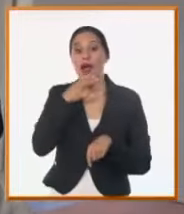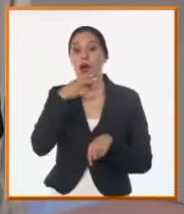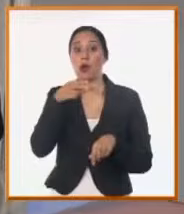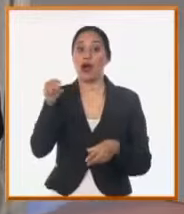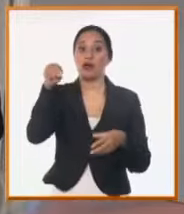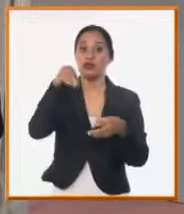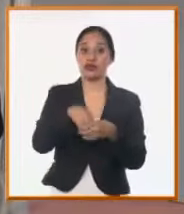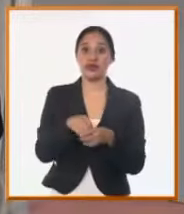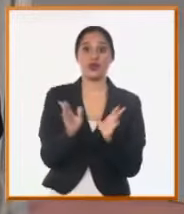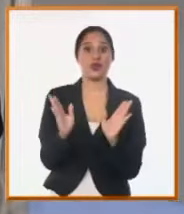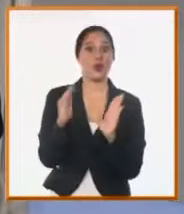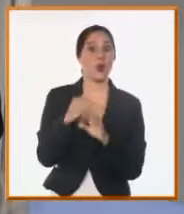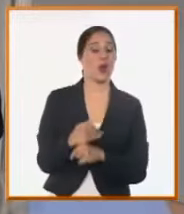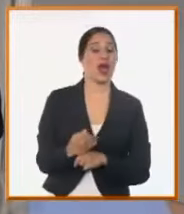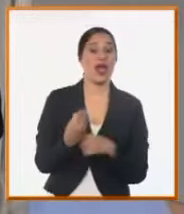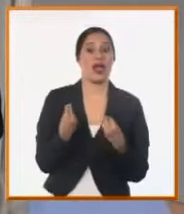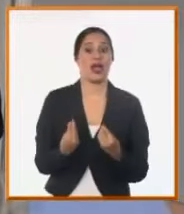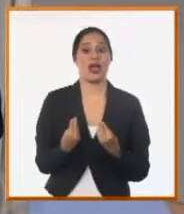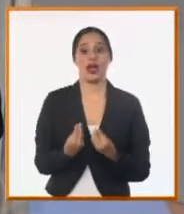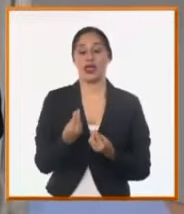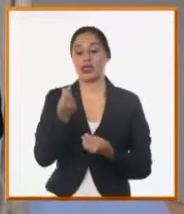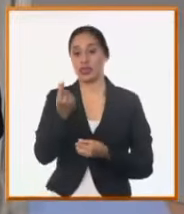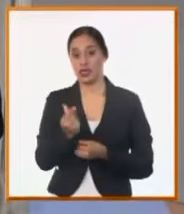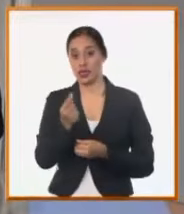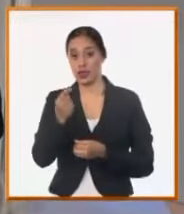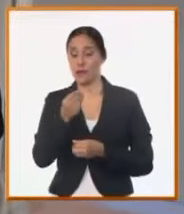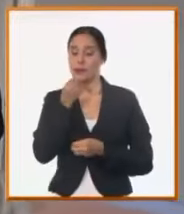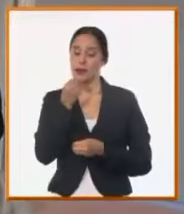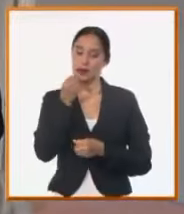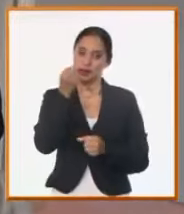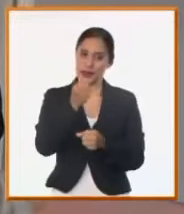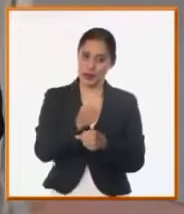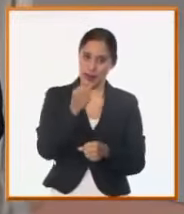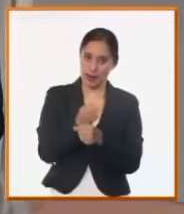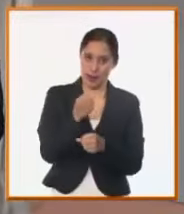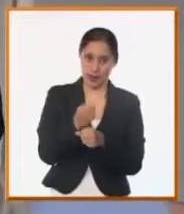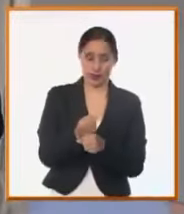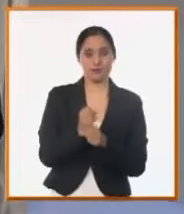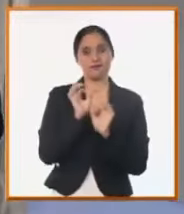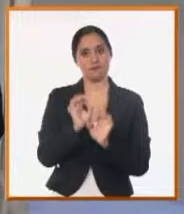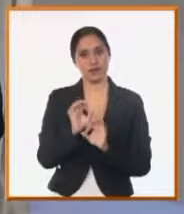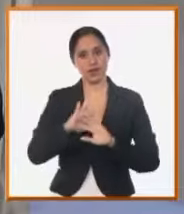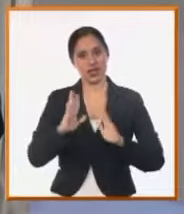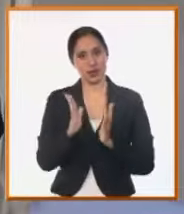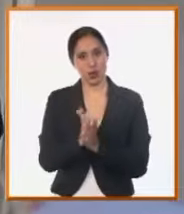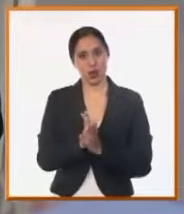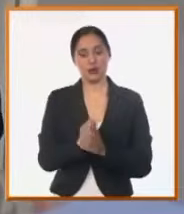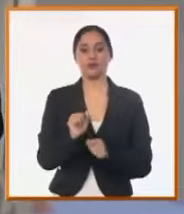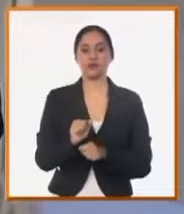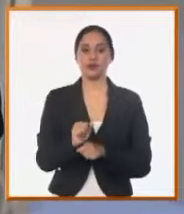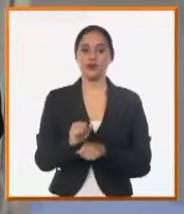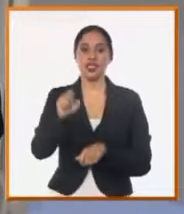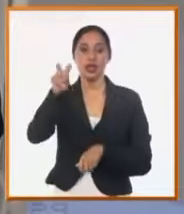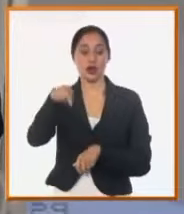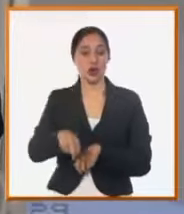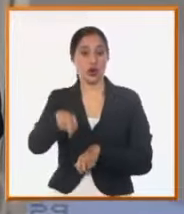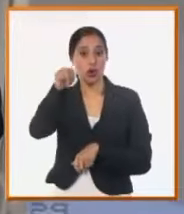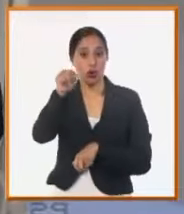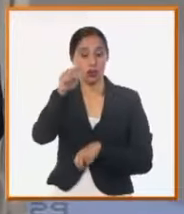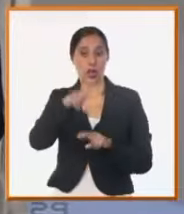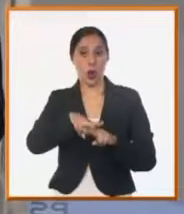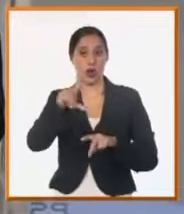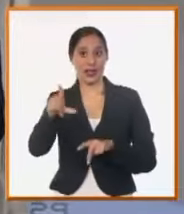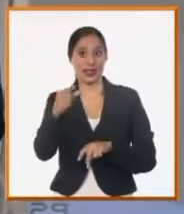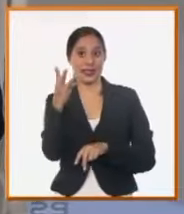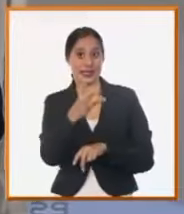momentos no se cuentan con el financiamiento para poder trabajar. ¿Es la principal fuente de abasto de la ciudad? De la zona norte, donde están los ciclos más altos. Oquín tiene tres sistemas